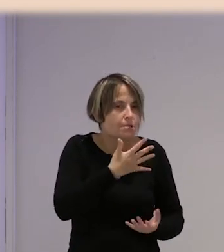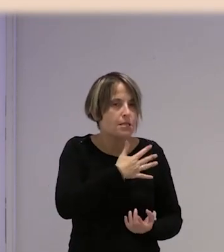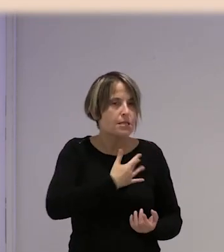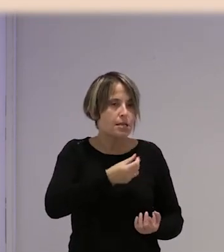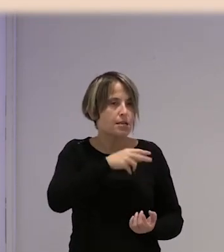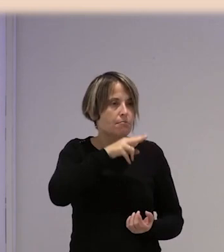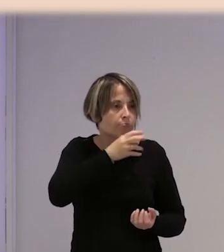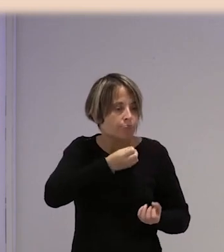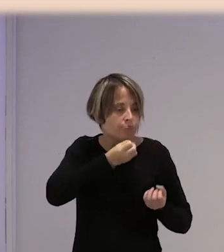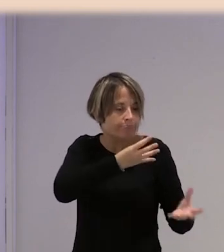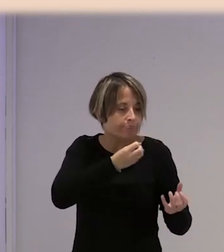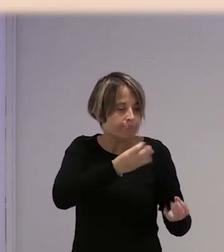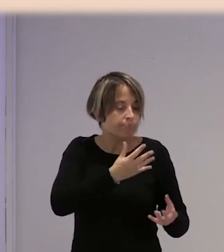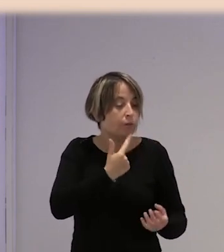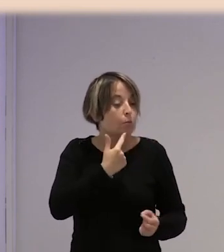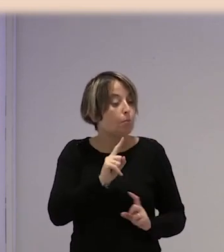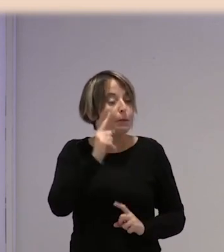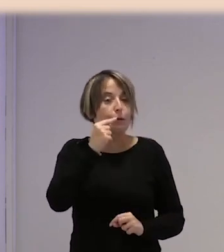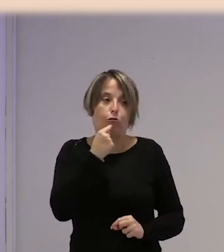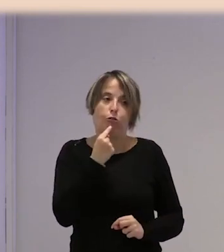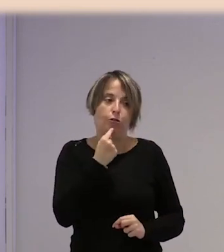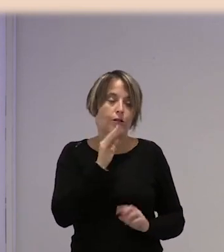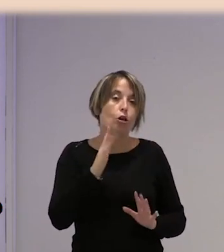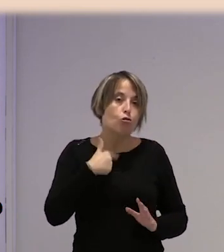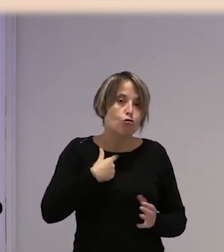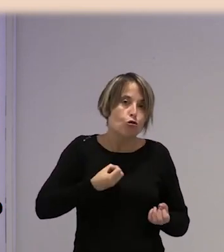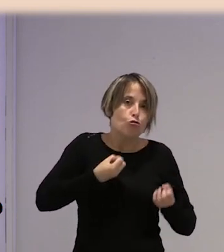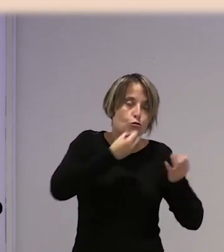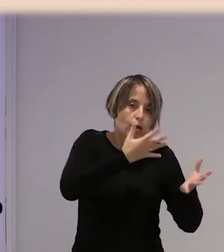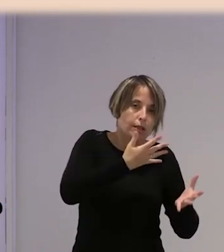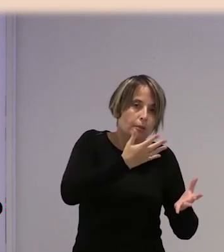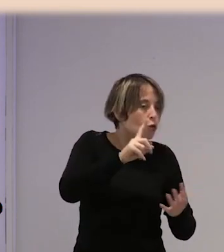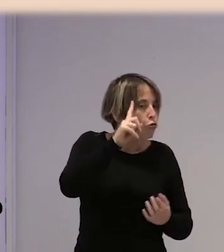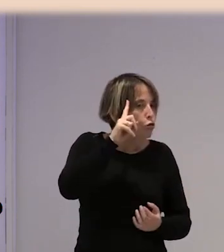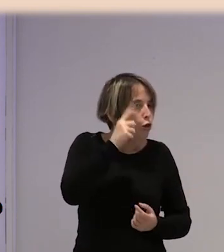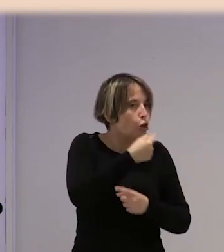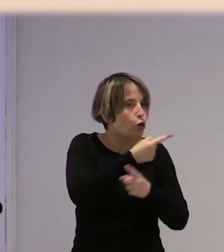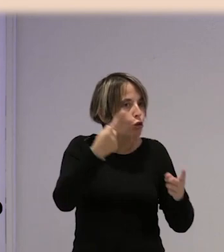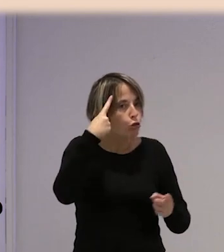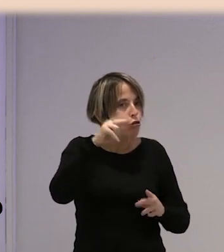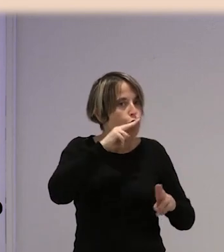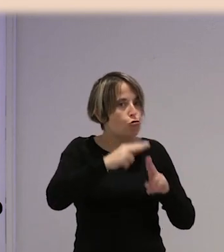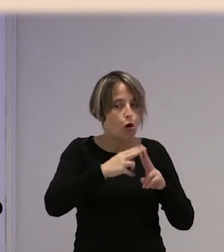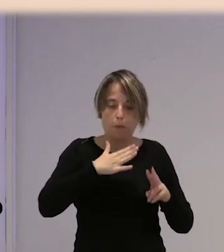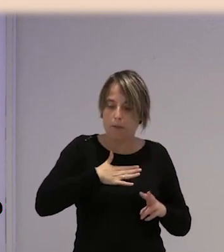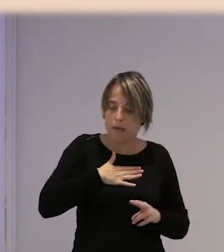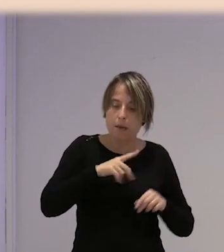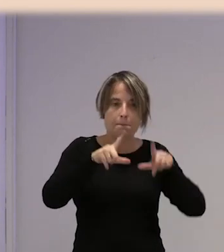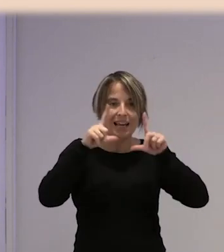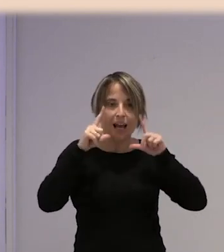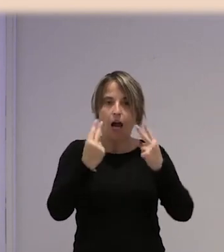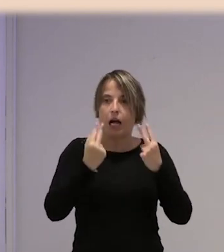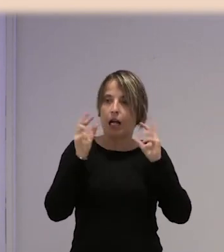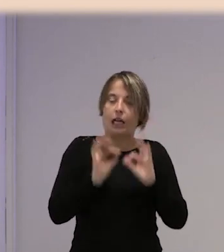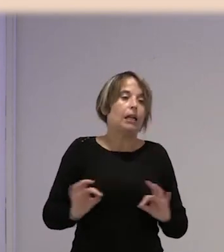que le está pasando, pero te dicen, lo primero que te dicen, yo hablo, pero no quiero que se sepa mi nombre ni que se vea mi cara ni